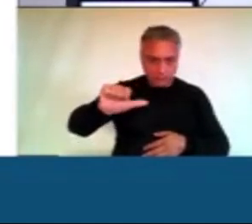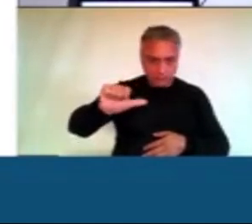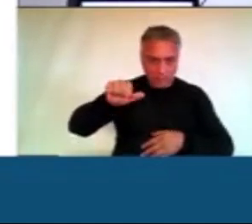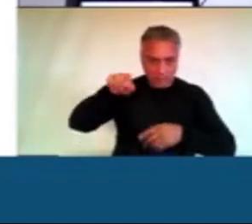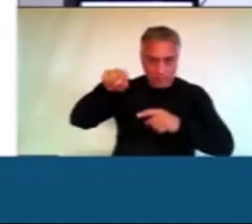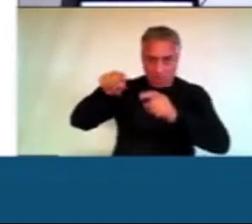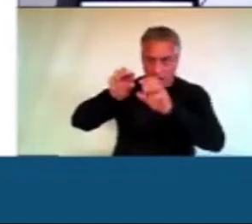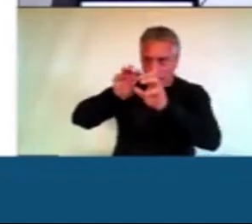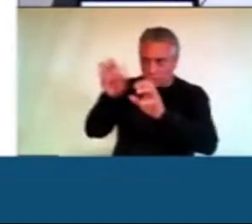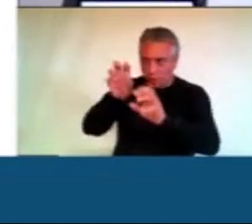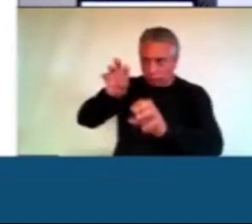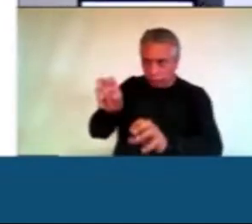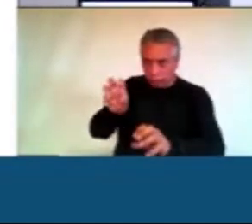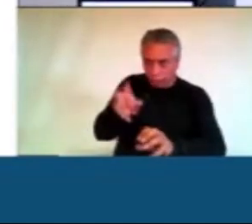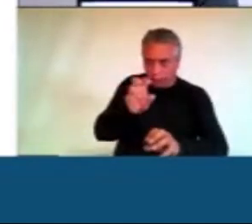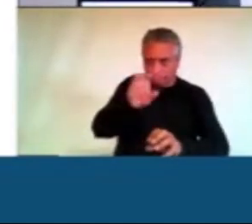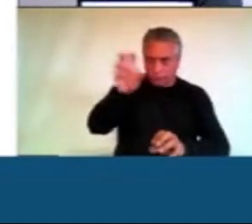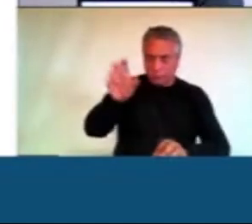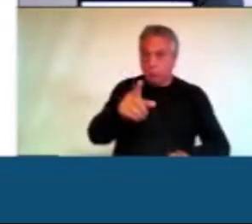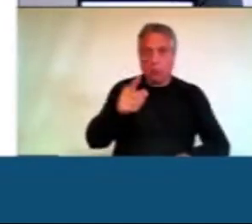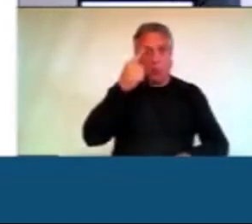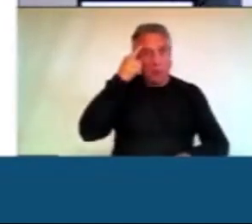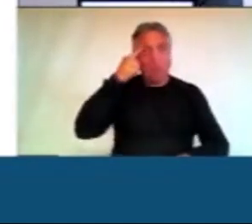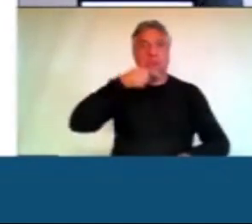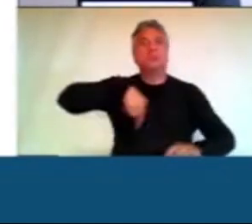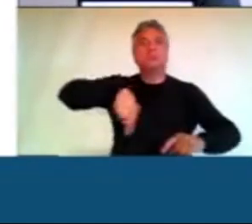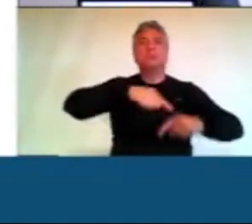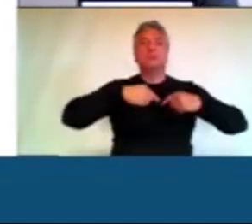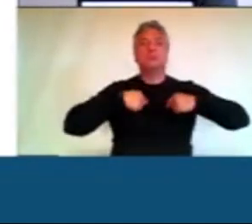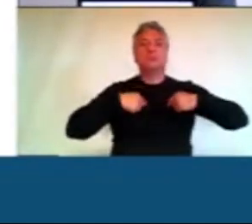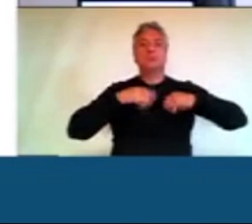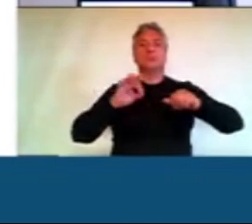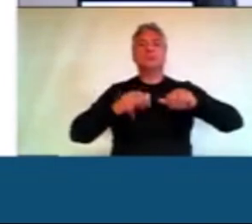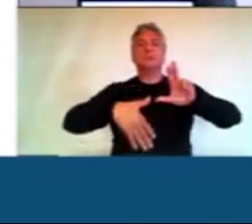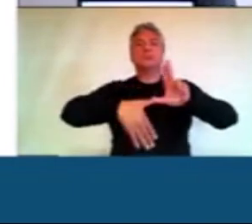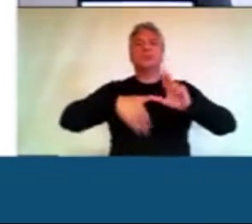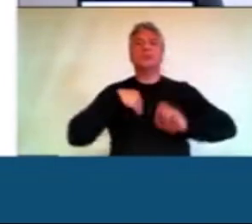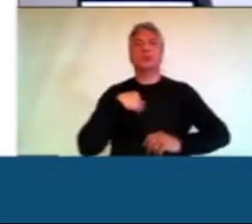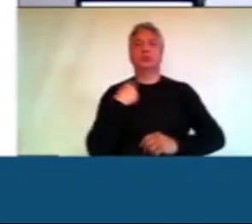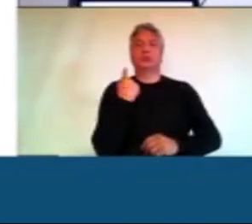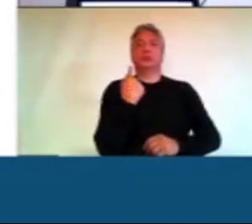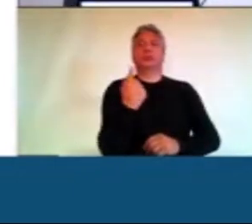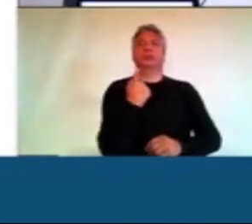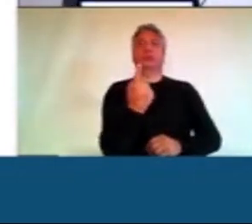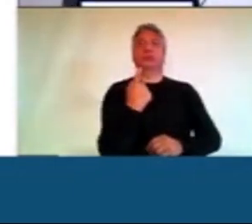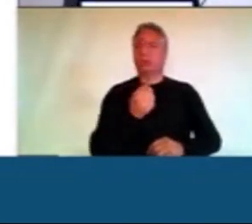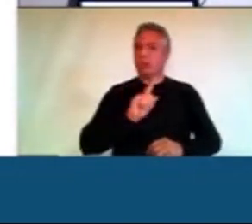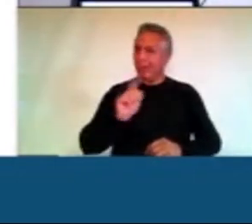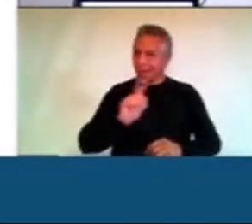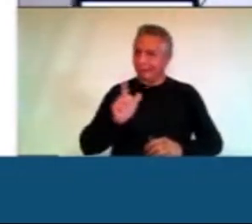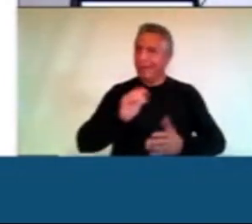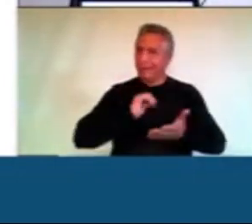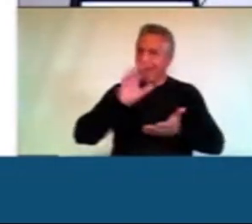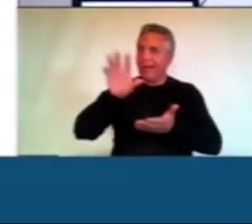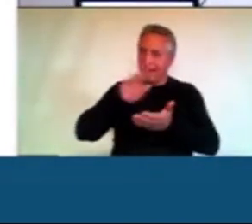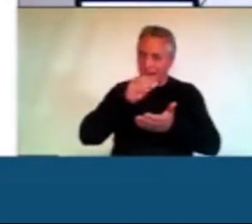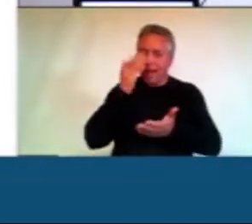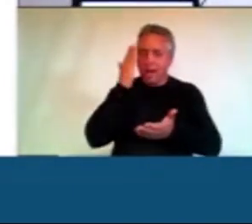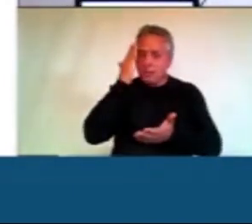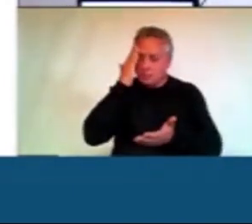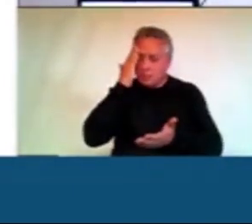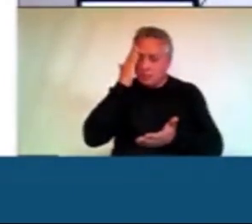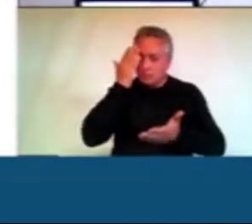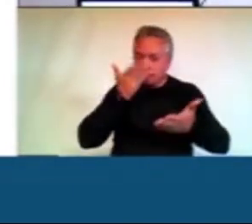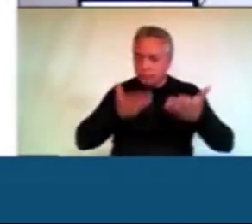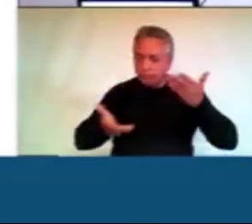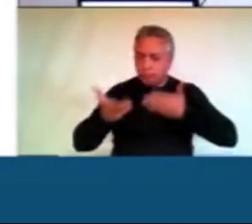distributiva, la variable de participación, la variable de pobreza, la variable de institucionalidad, la variable del progreso técnico como se distribuye, son variables importantes.